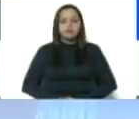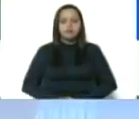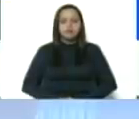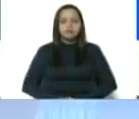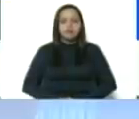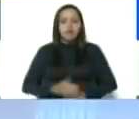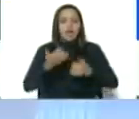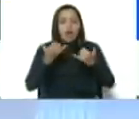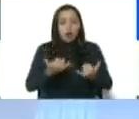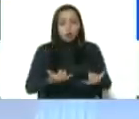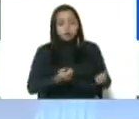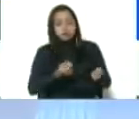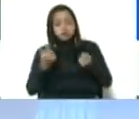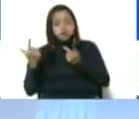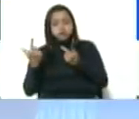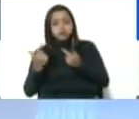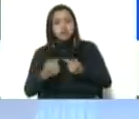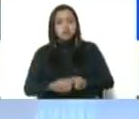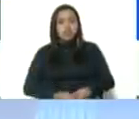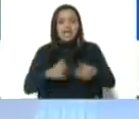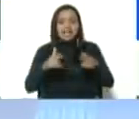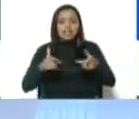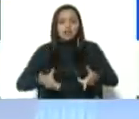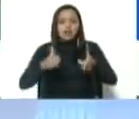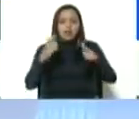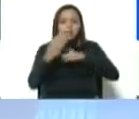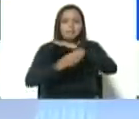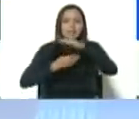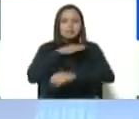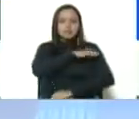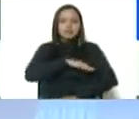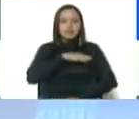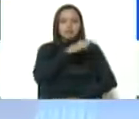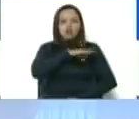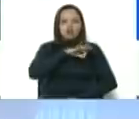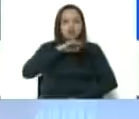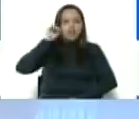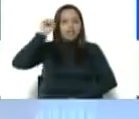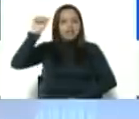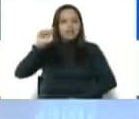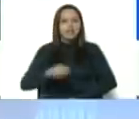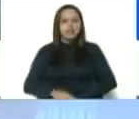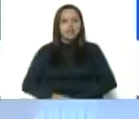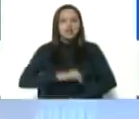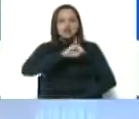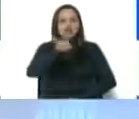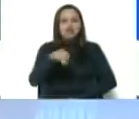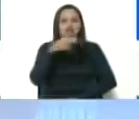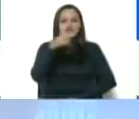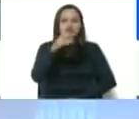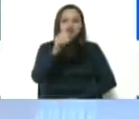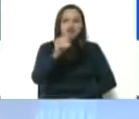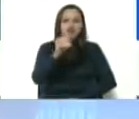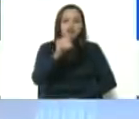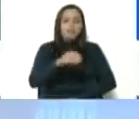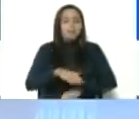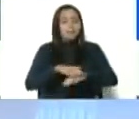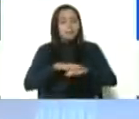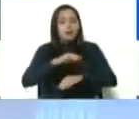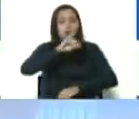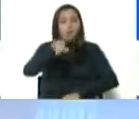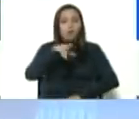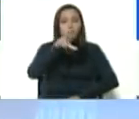directo a la inauguración de la base de misión socialista, Joan Barreto. Joan Barreto, Joan